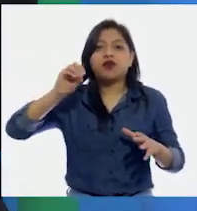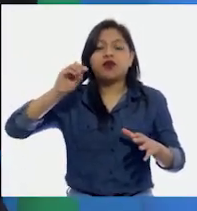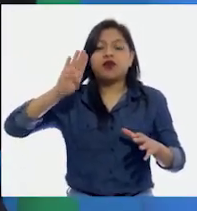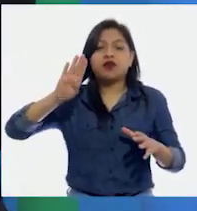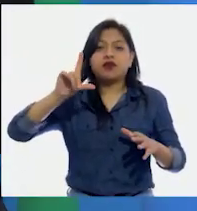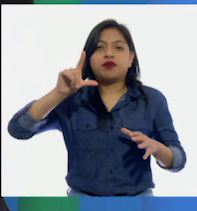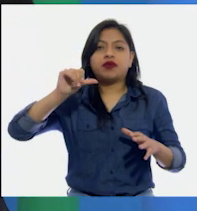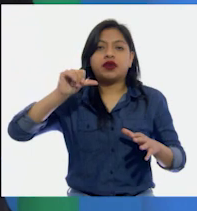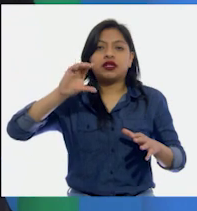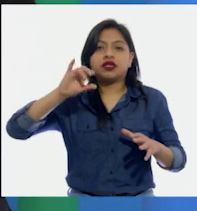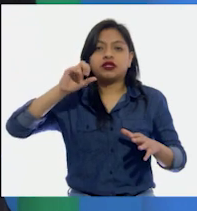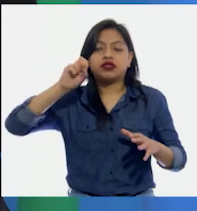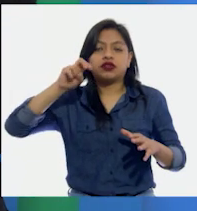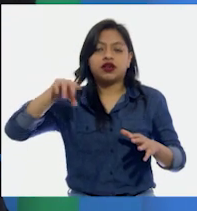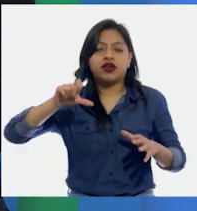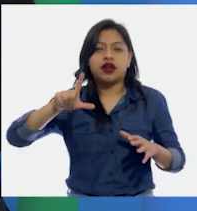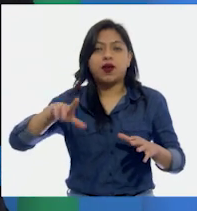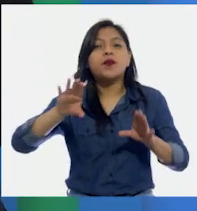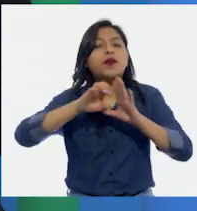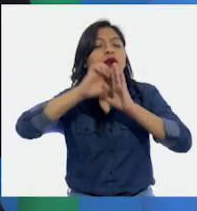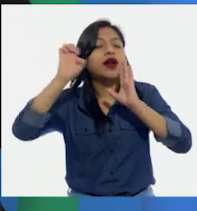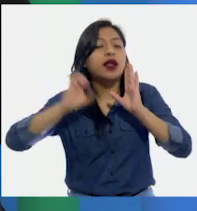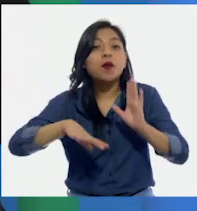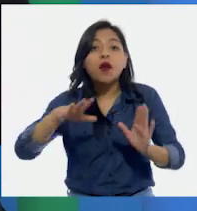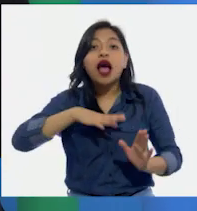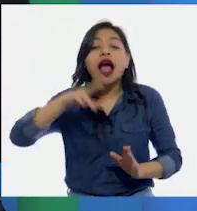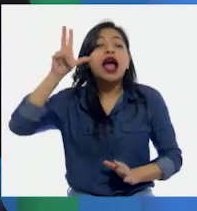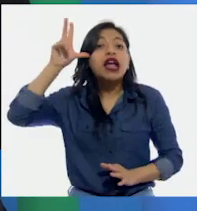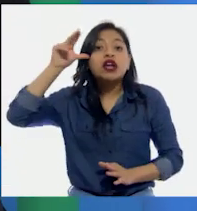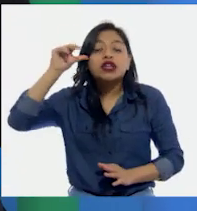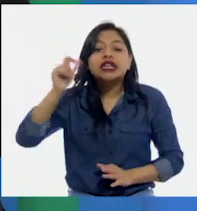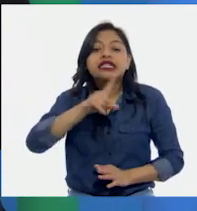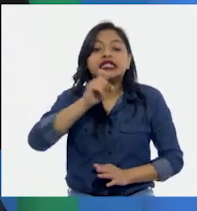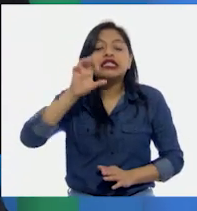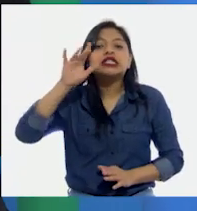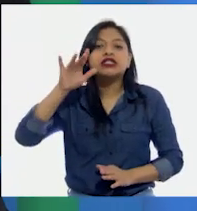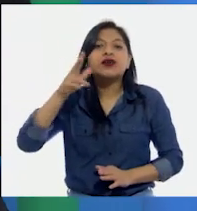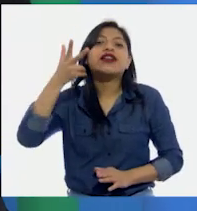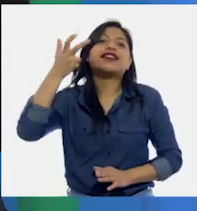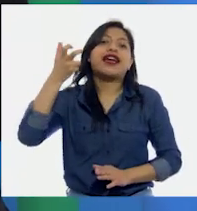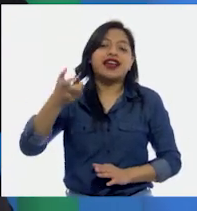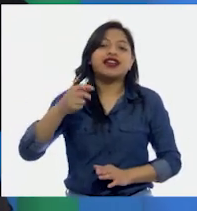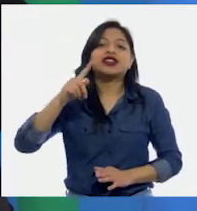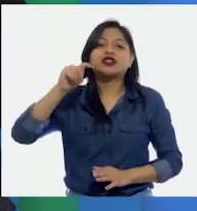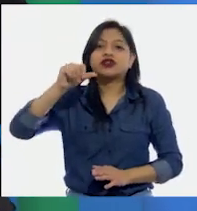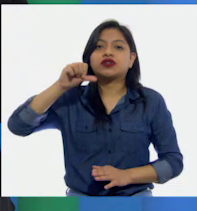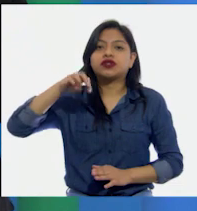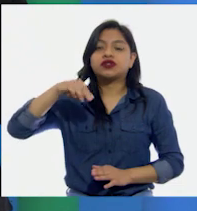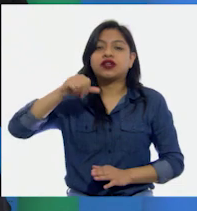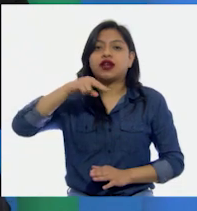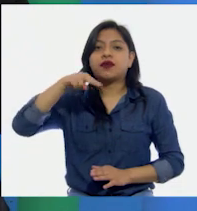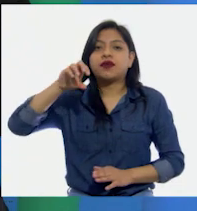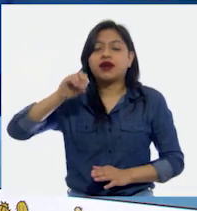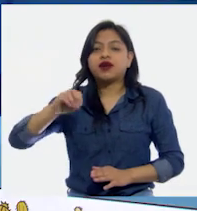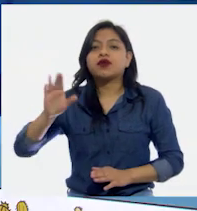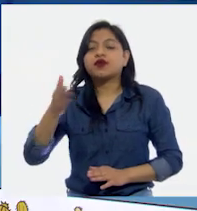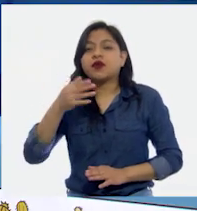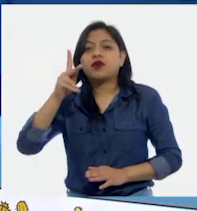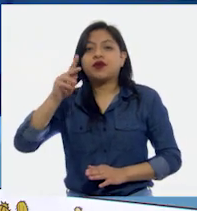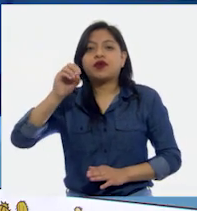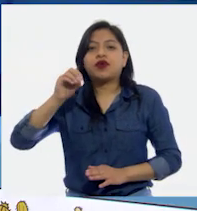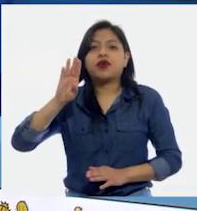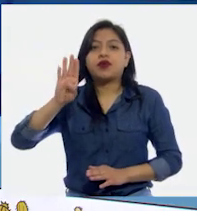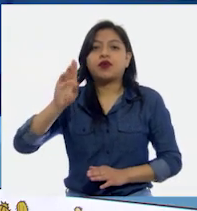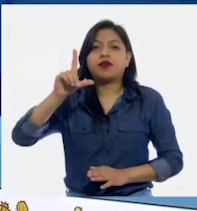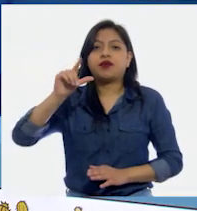son 250, ese es su tamaño poblacional. Ah, ya, ya, ya entiendo, maestro.